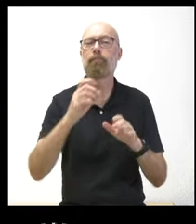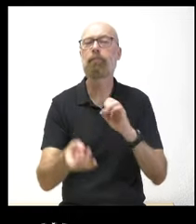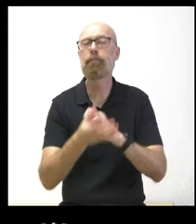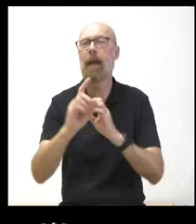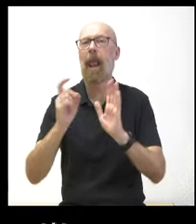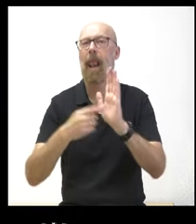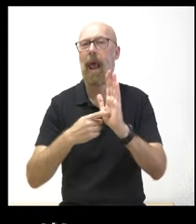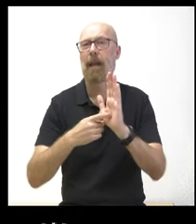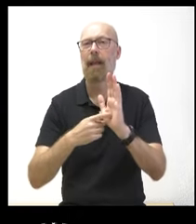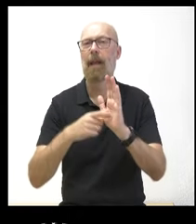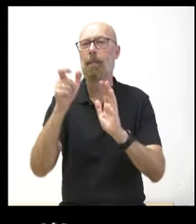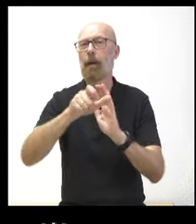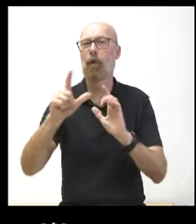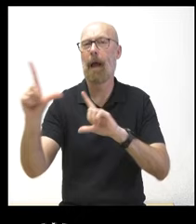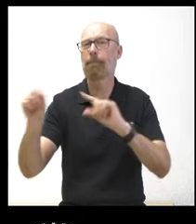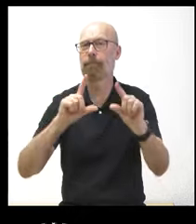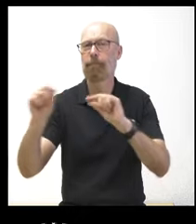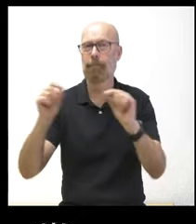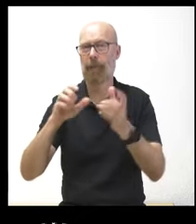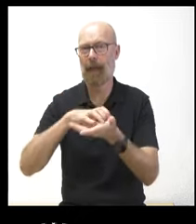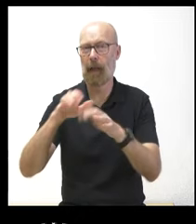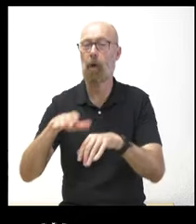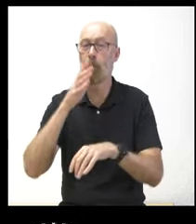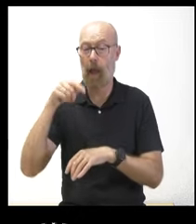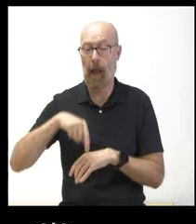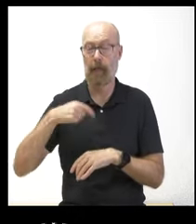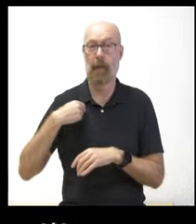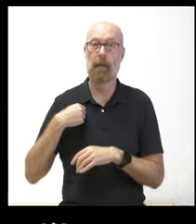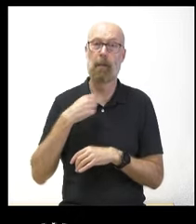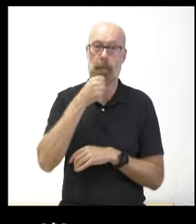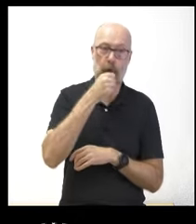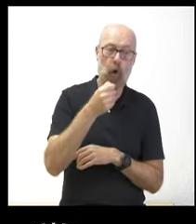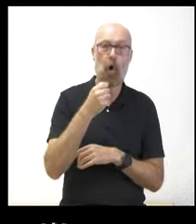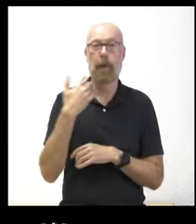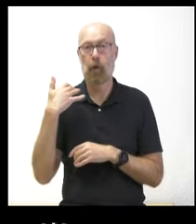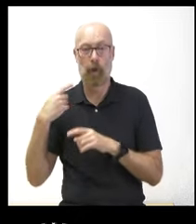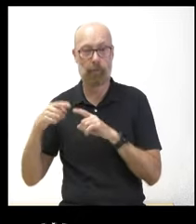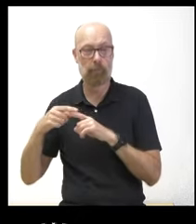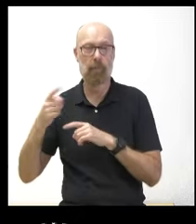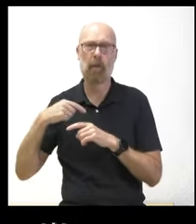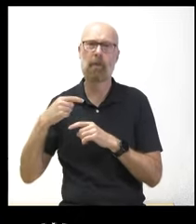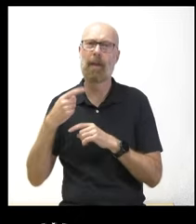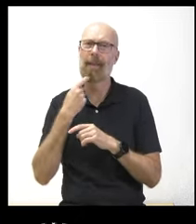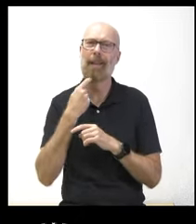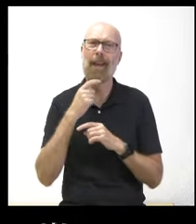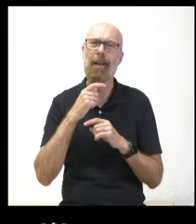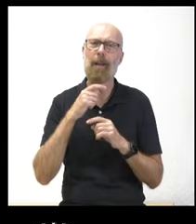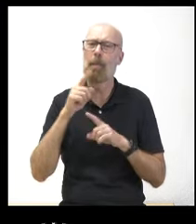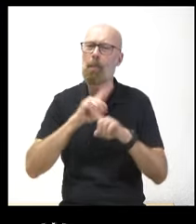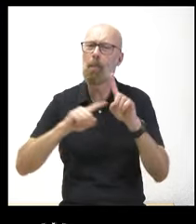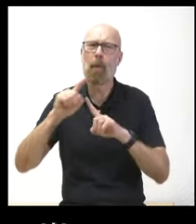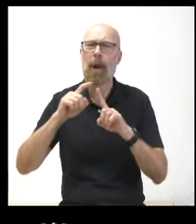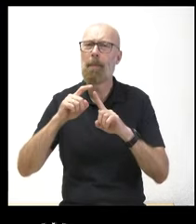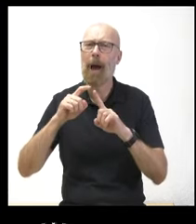aquí en Soria tanto el PSOE como Soria ya critican que en la comunidad no exista una norma que aborde este problema de forma integral y me